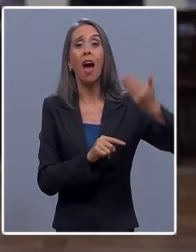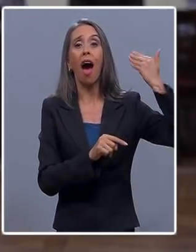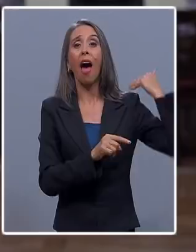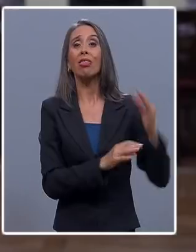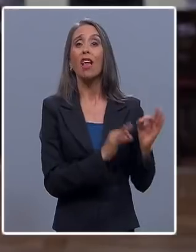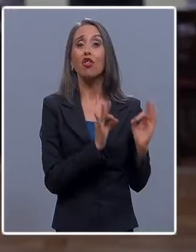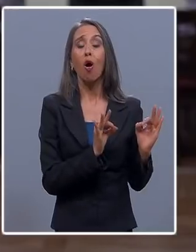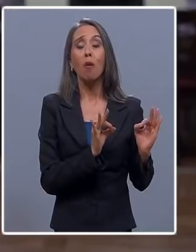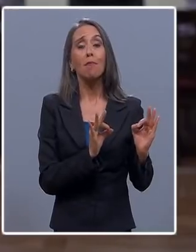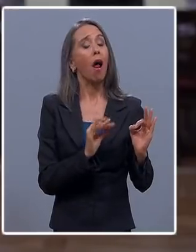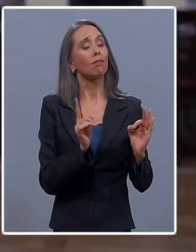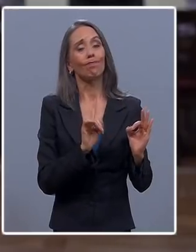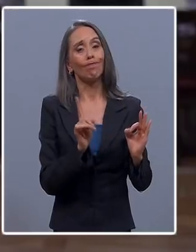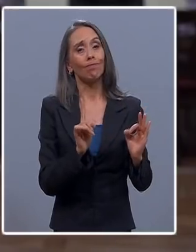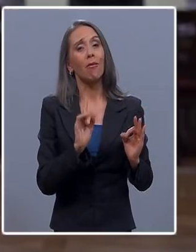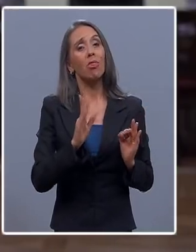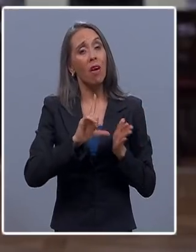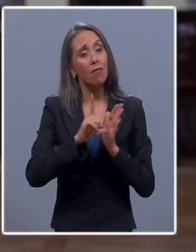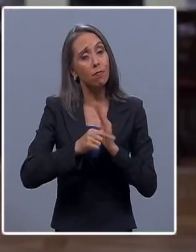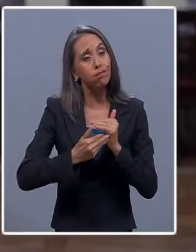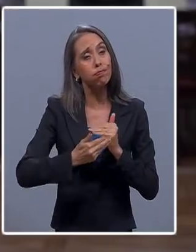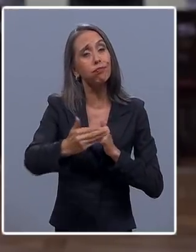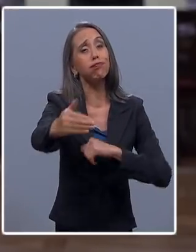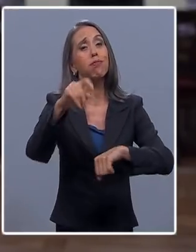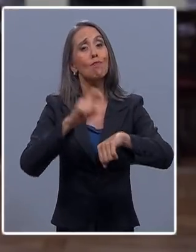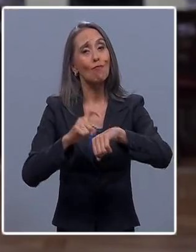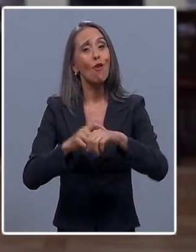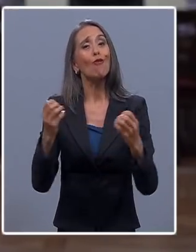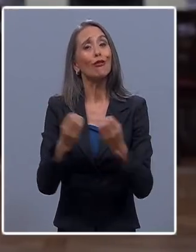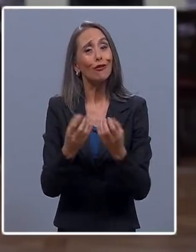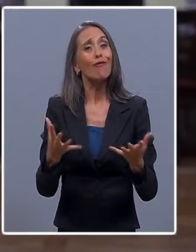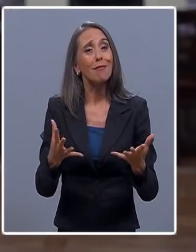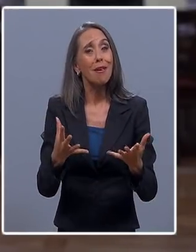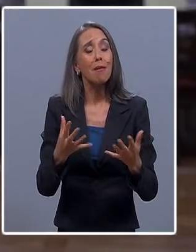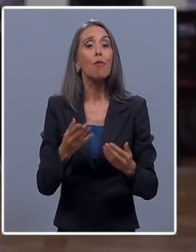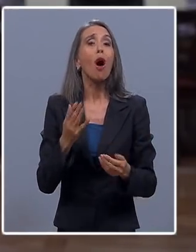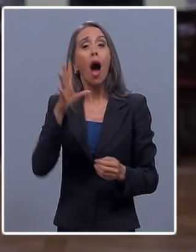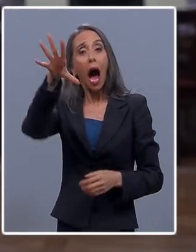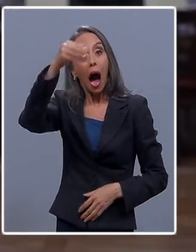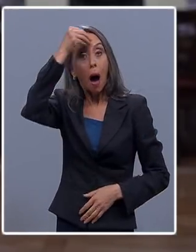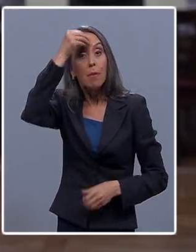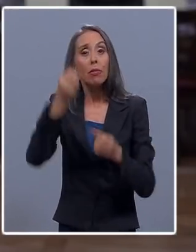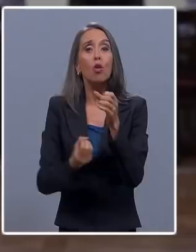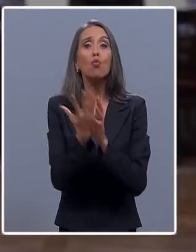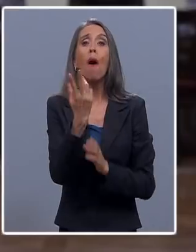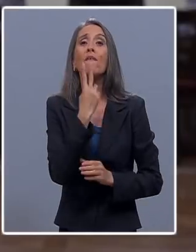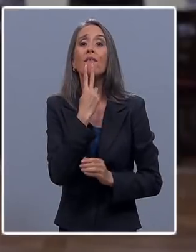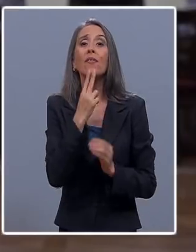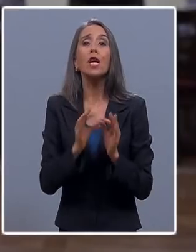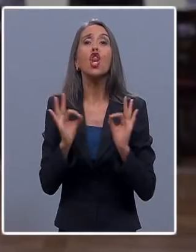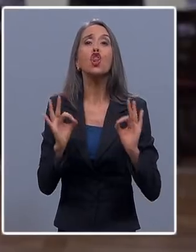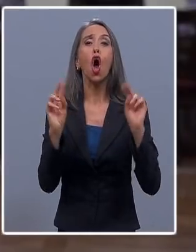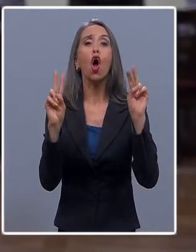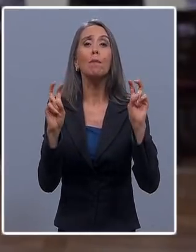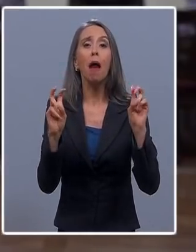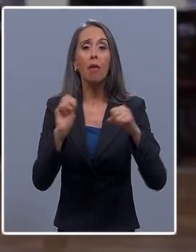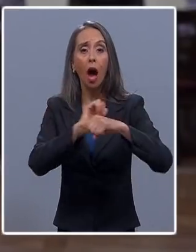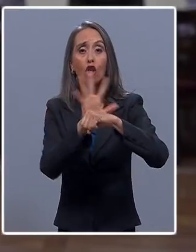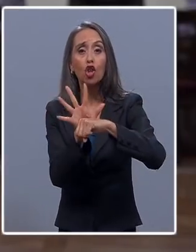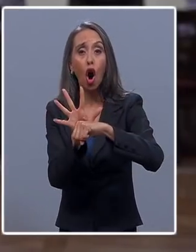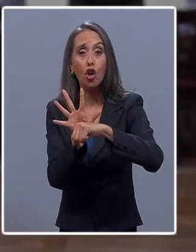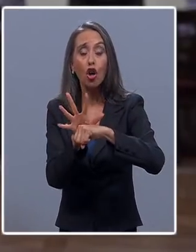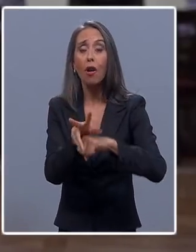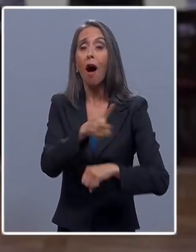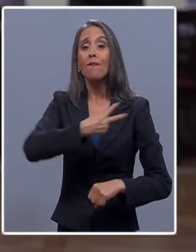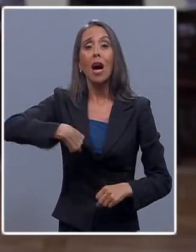mucho tiempo. Tendremos que aprender a vivir en una nueva normalidad, en que el coronavirus estará entre nosotros